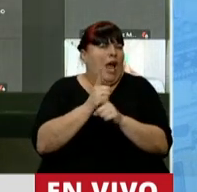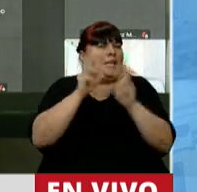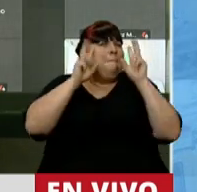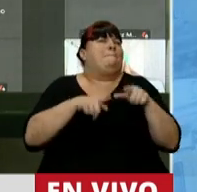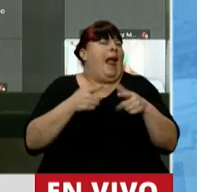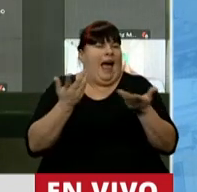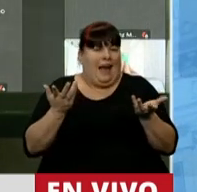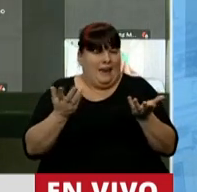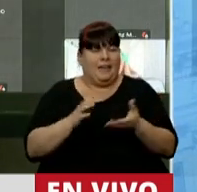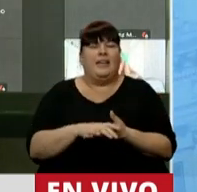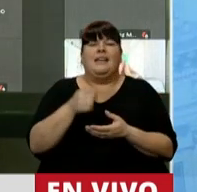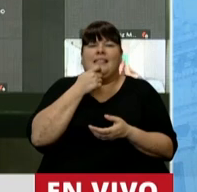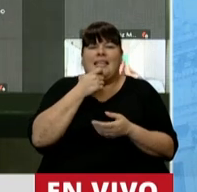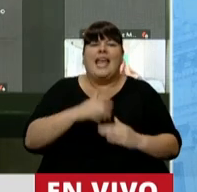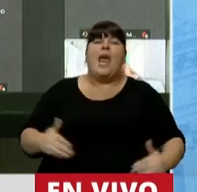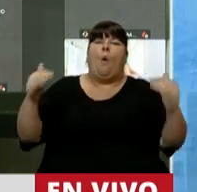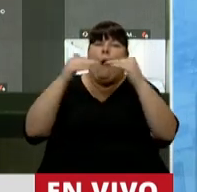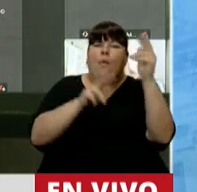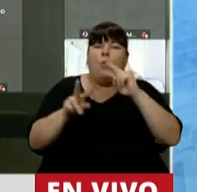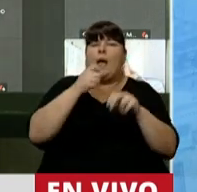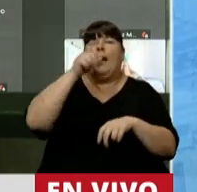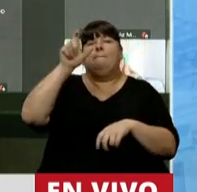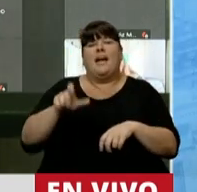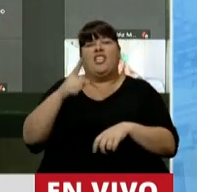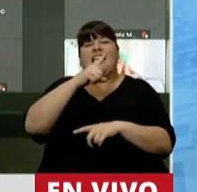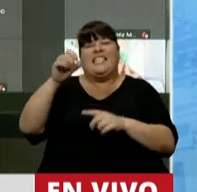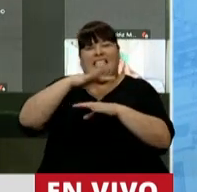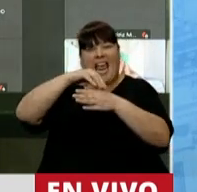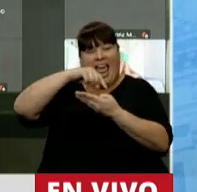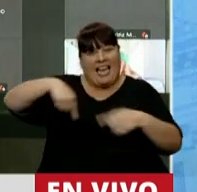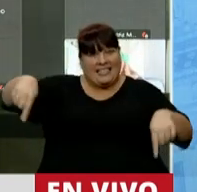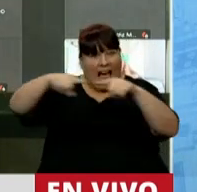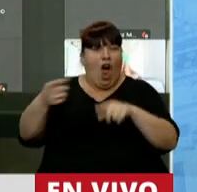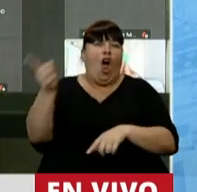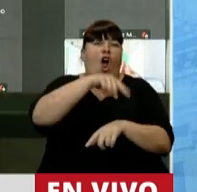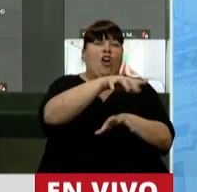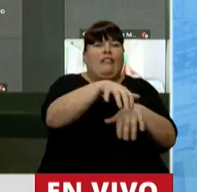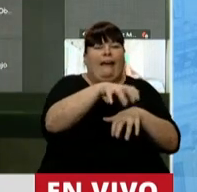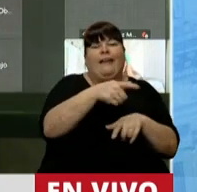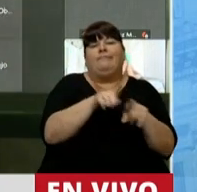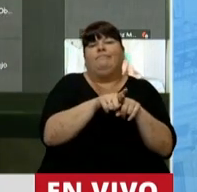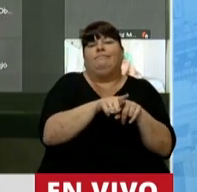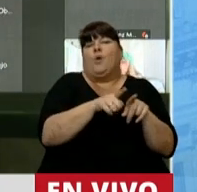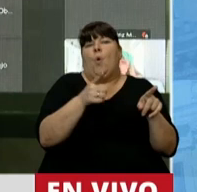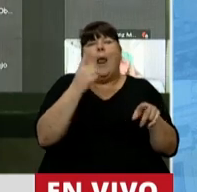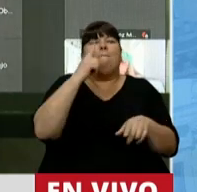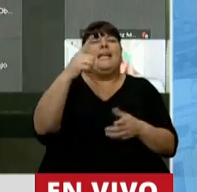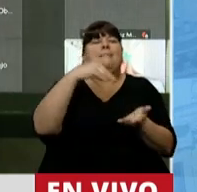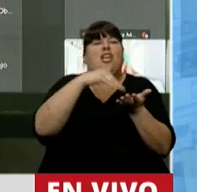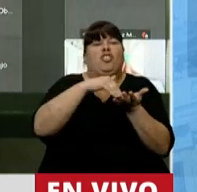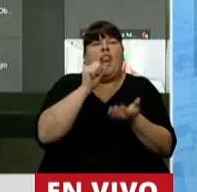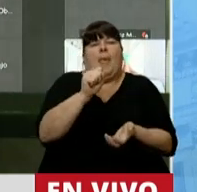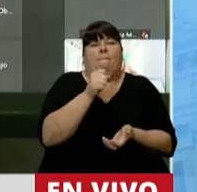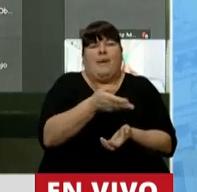plan. Poner en pie de igualdad a alguien que tiene 100 hectáreas en la zona núcleo y una cosechadora con alguien que tiene mil millones